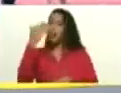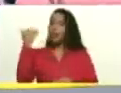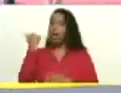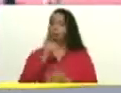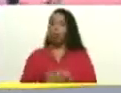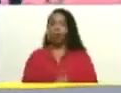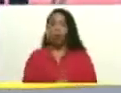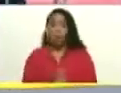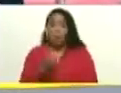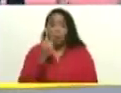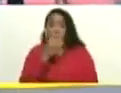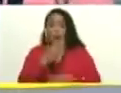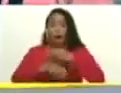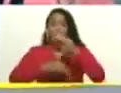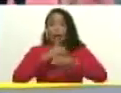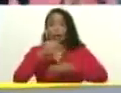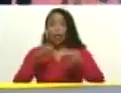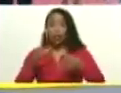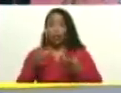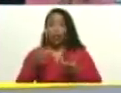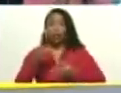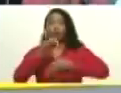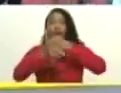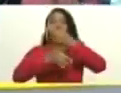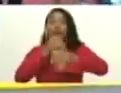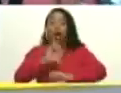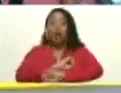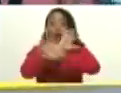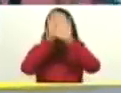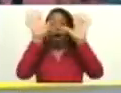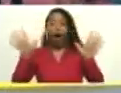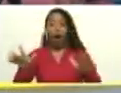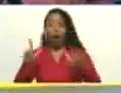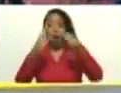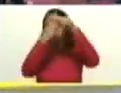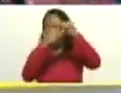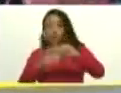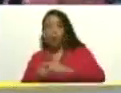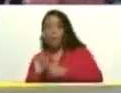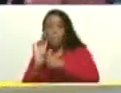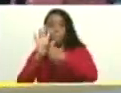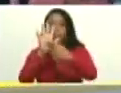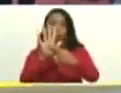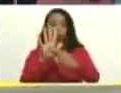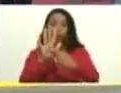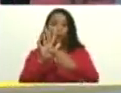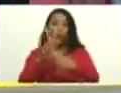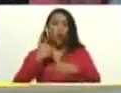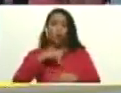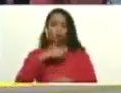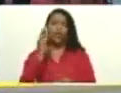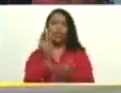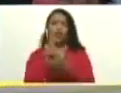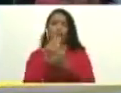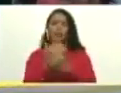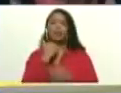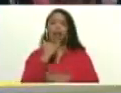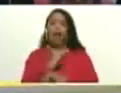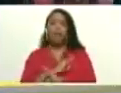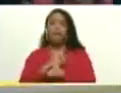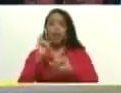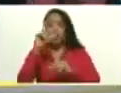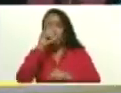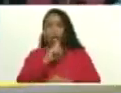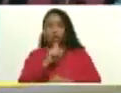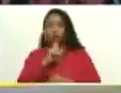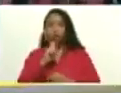bueno, rindiendo cuenta. Lo cual nos llevó, como siempre, final de año, principio de año,